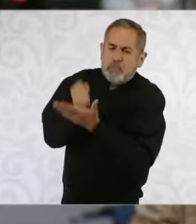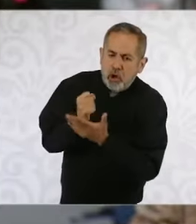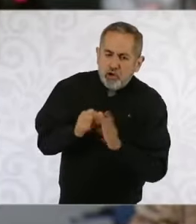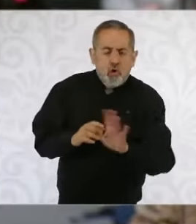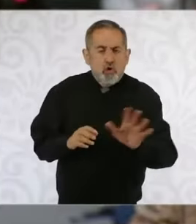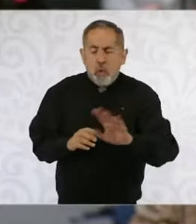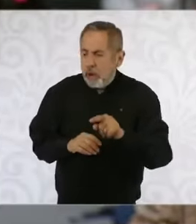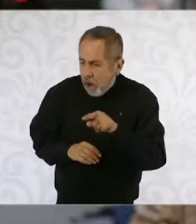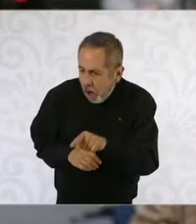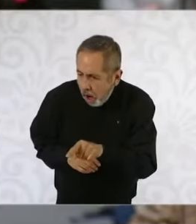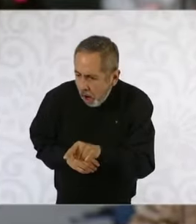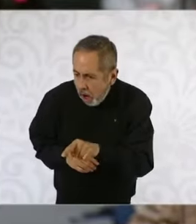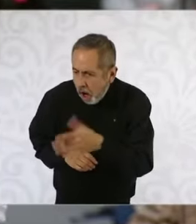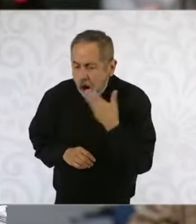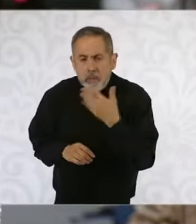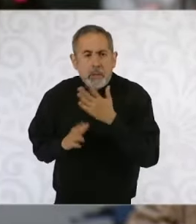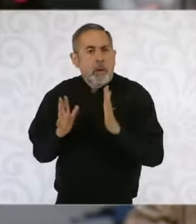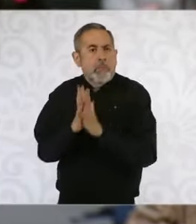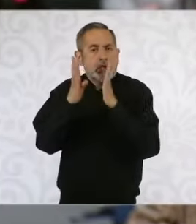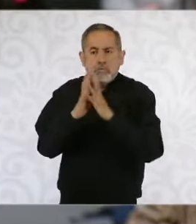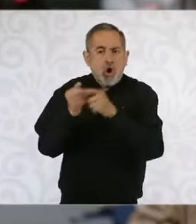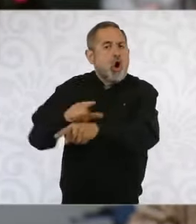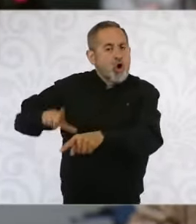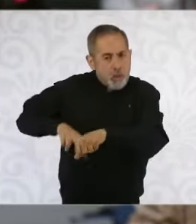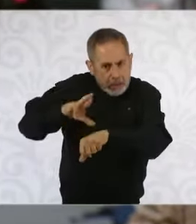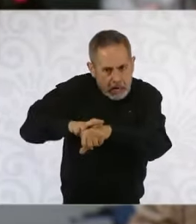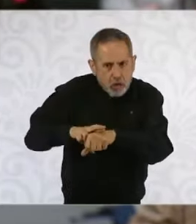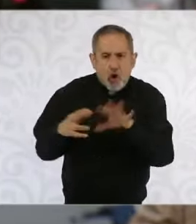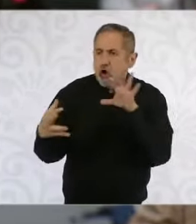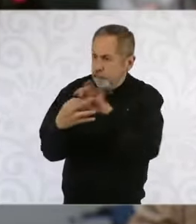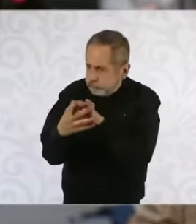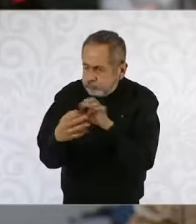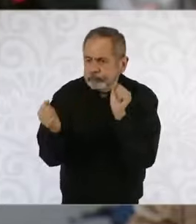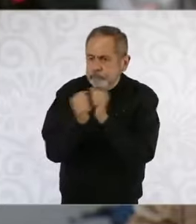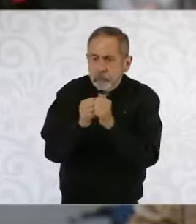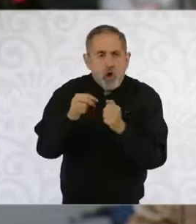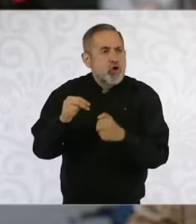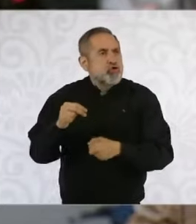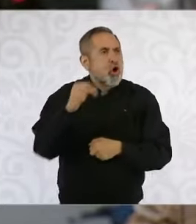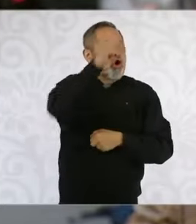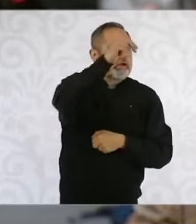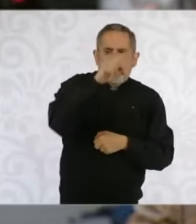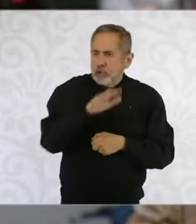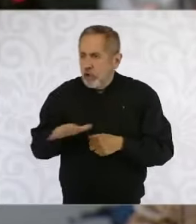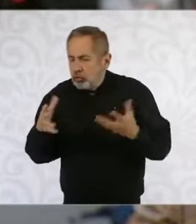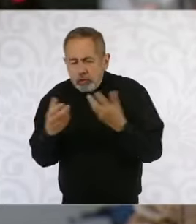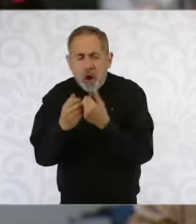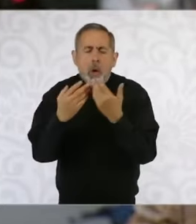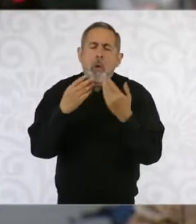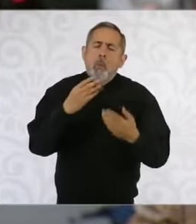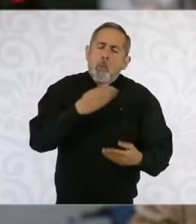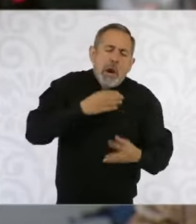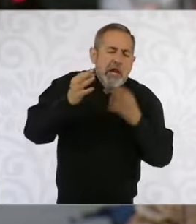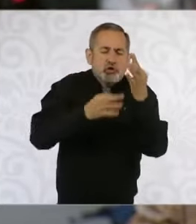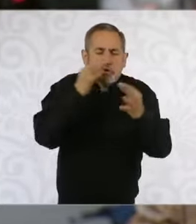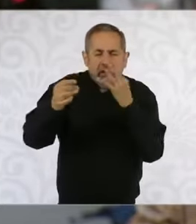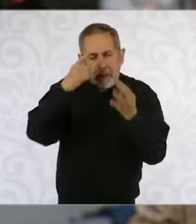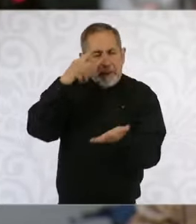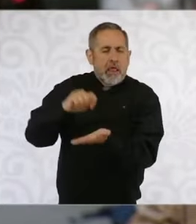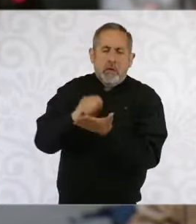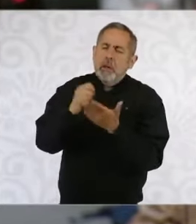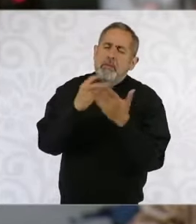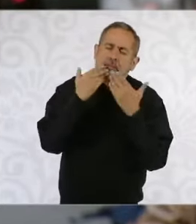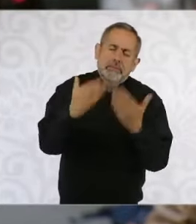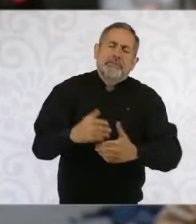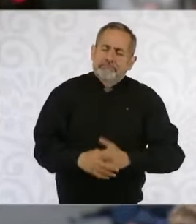participación de los gobernadores de los estados del norte del país. Buenas noticias para Tamaulipas. Y en